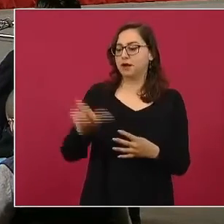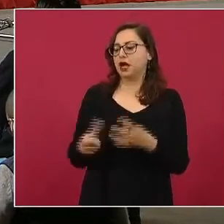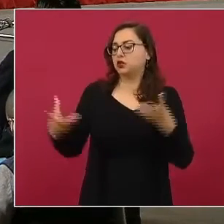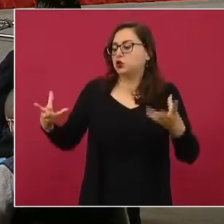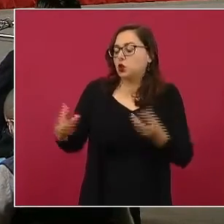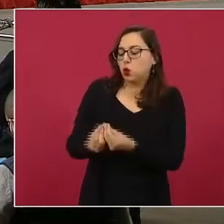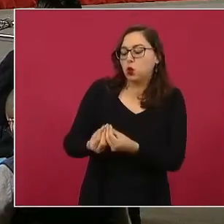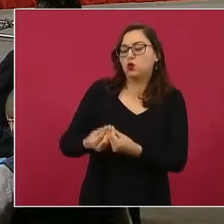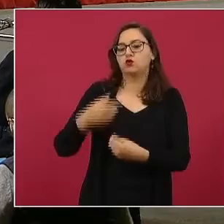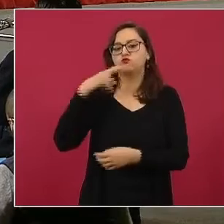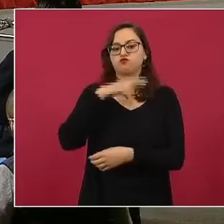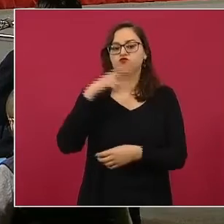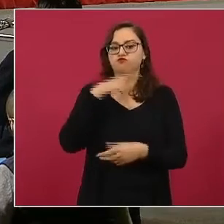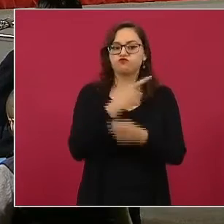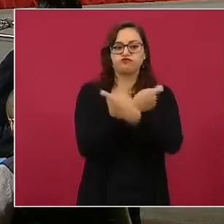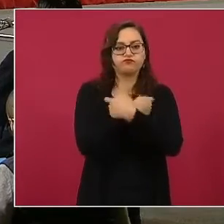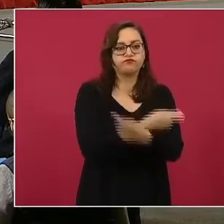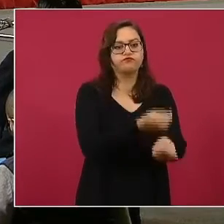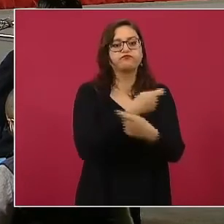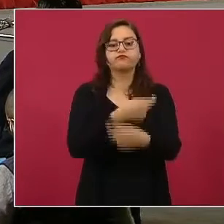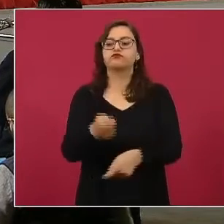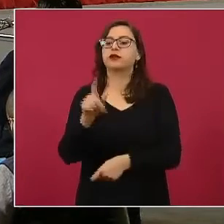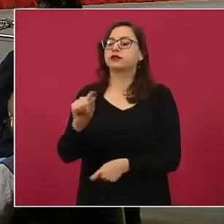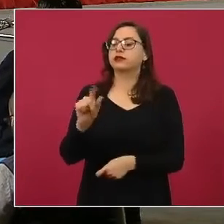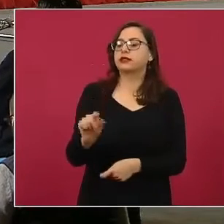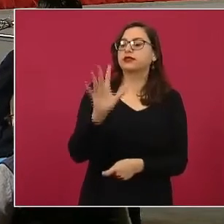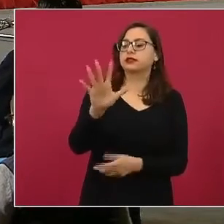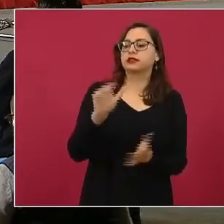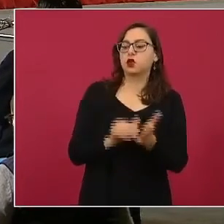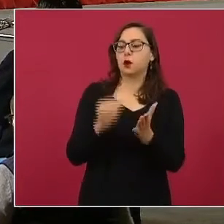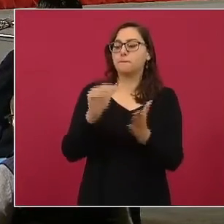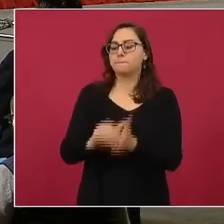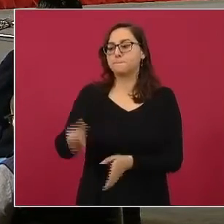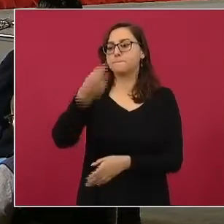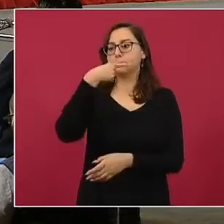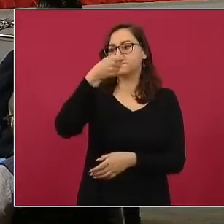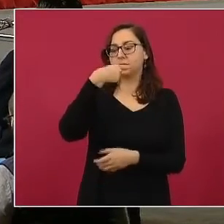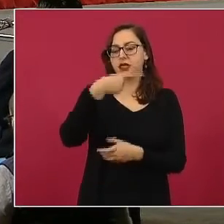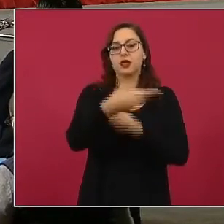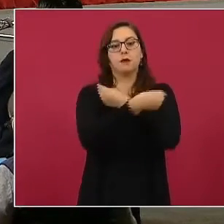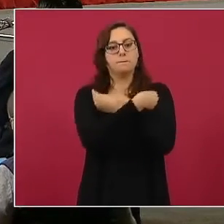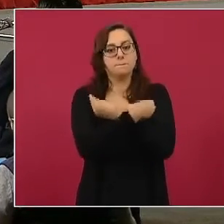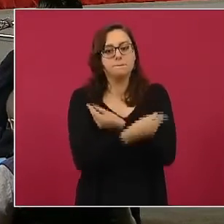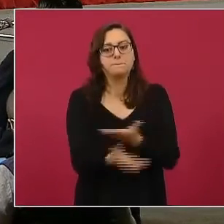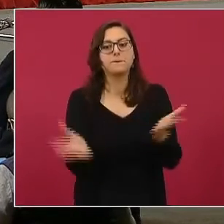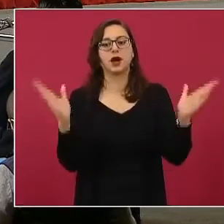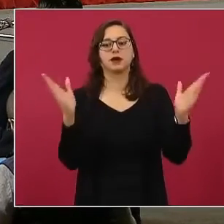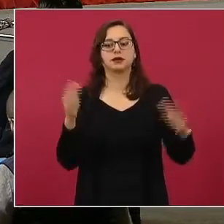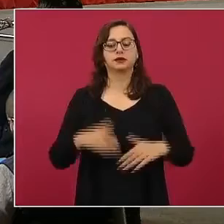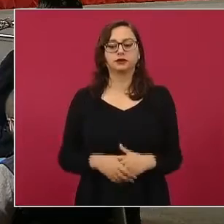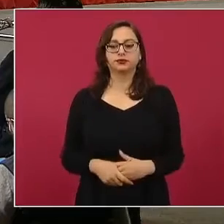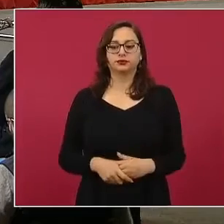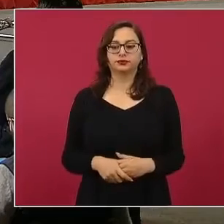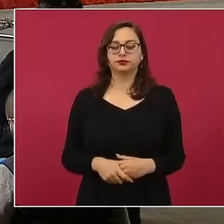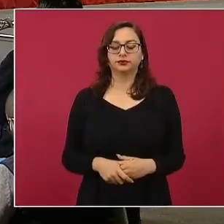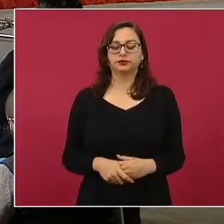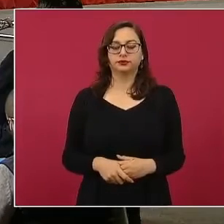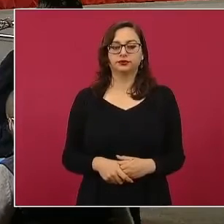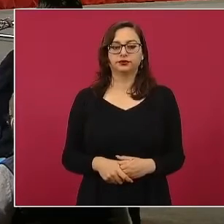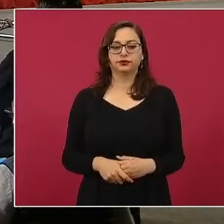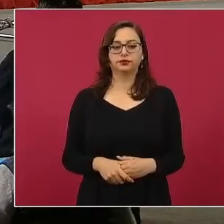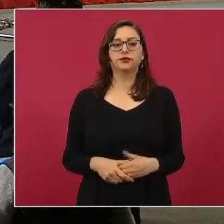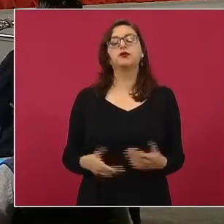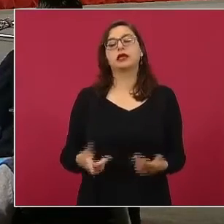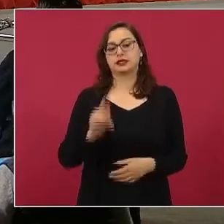asegurado la entrega de setenta y cinco millones, la siguiente por favor, de setenta y cinco